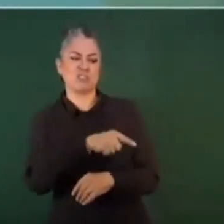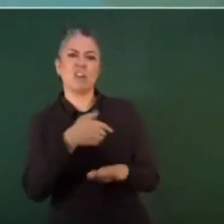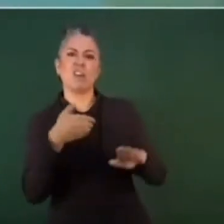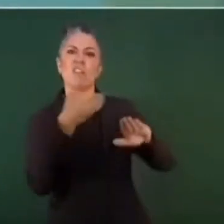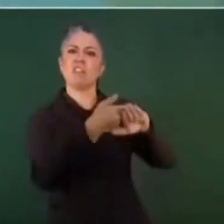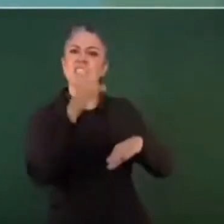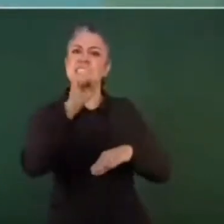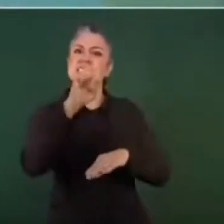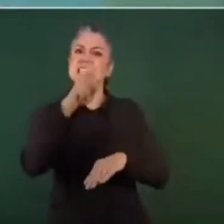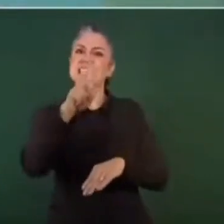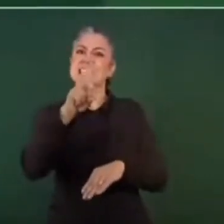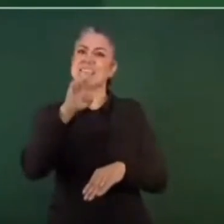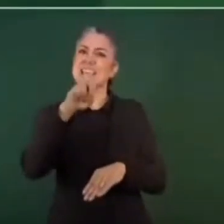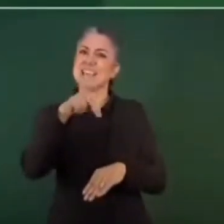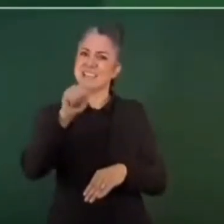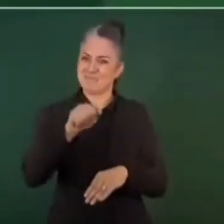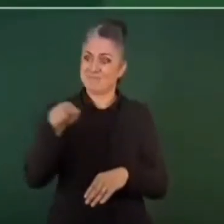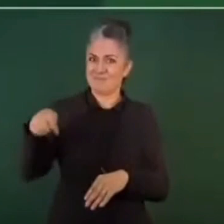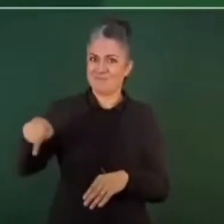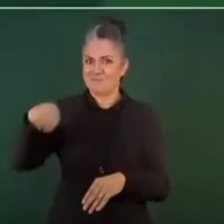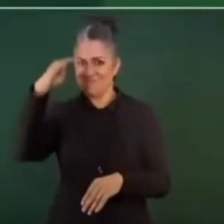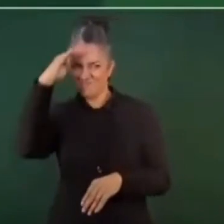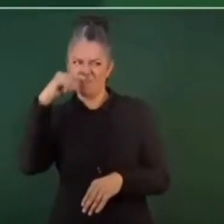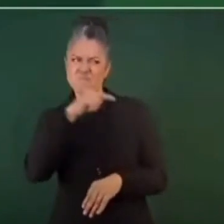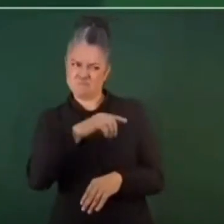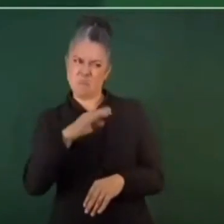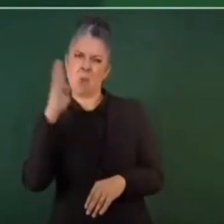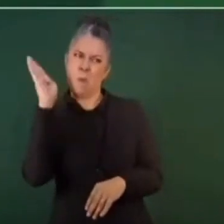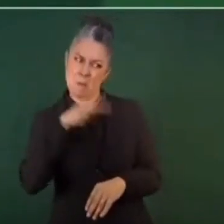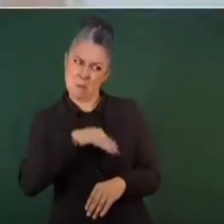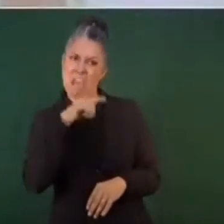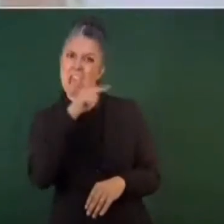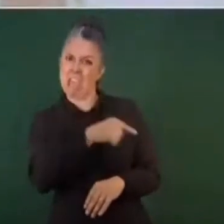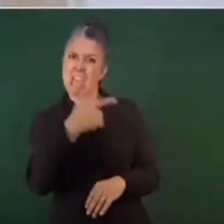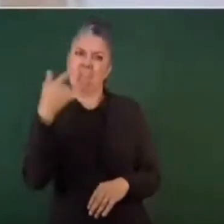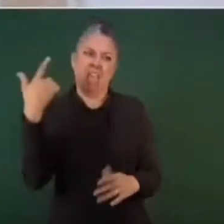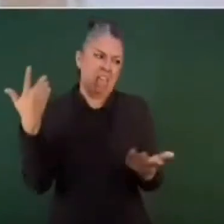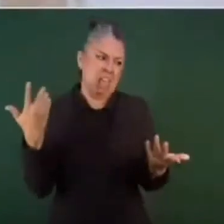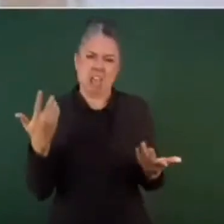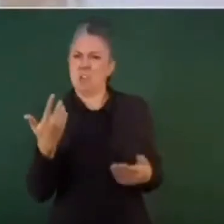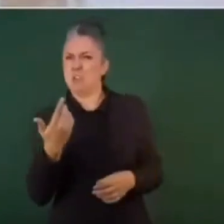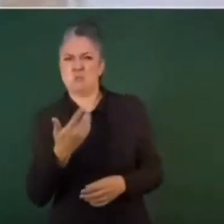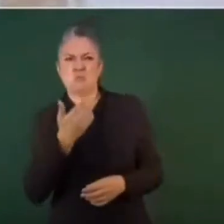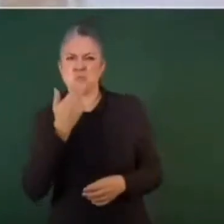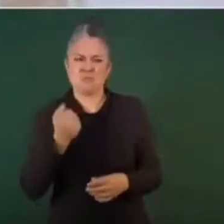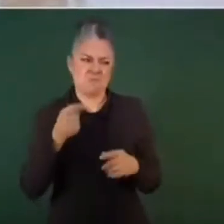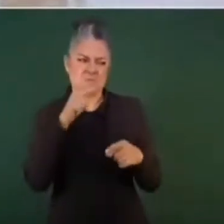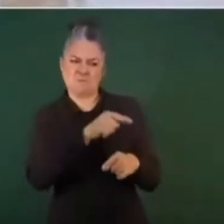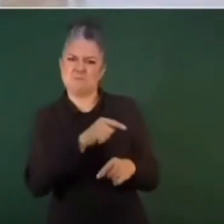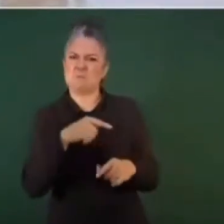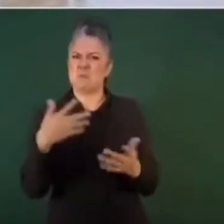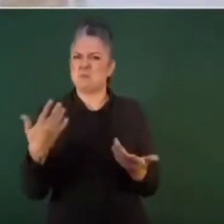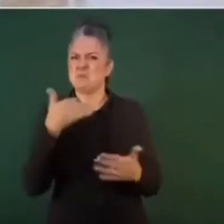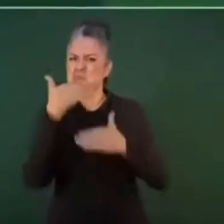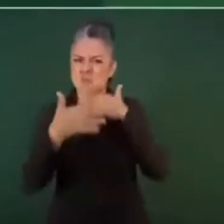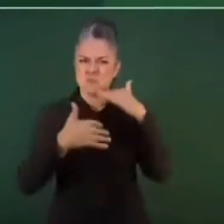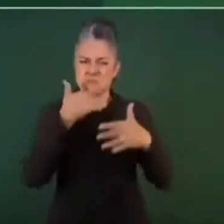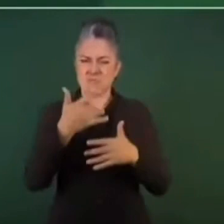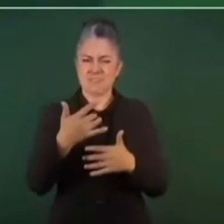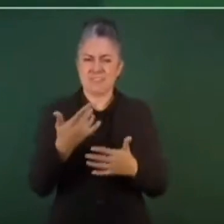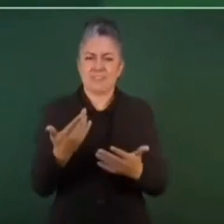mal visto manchado para que entonces si las